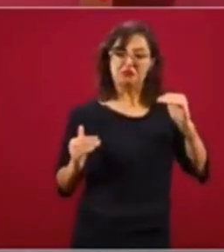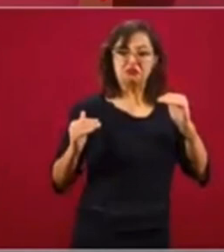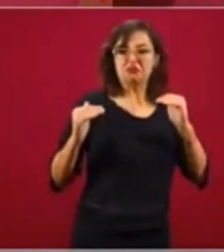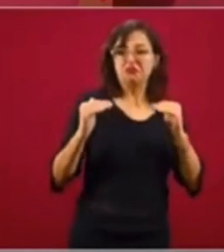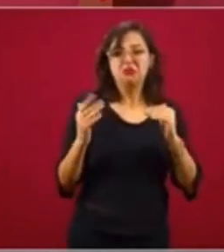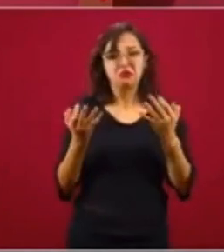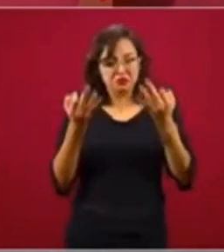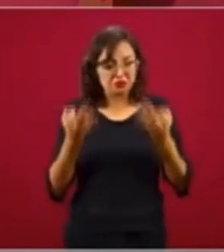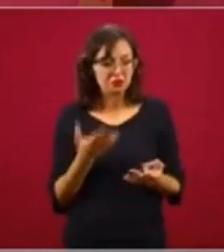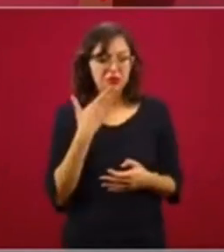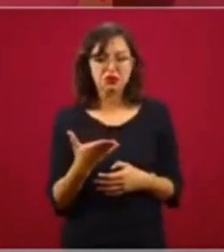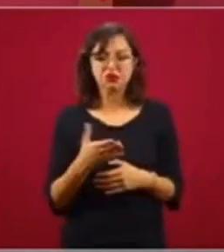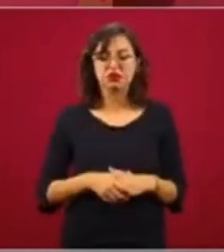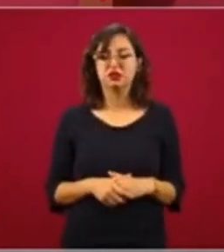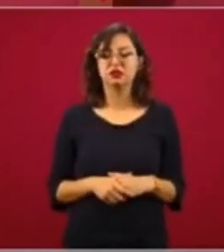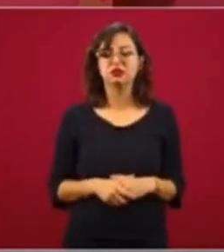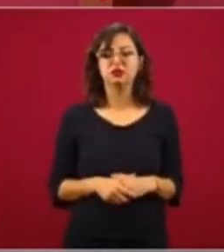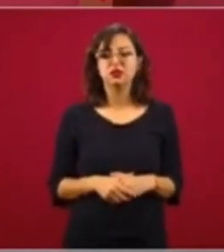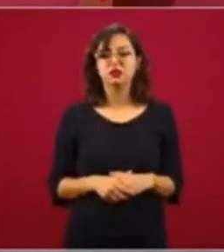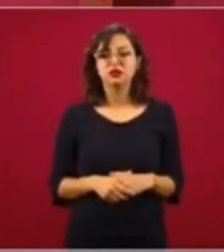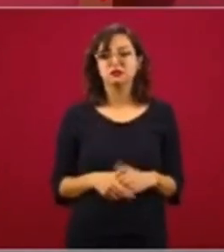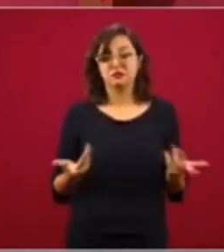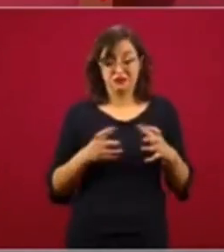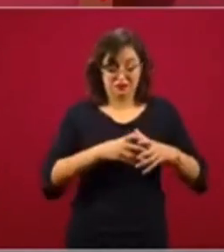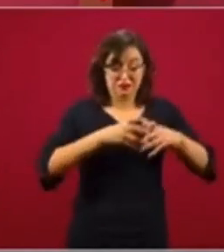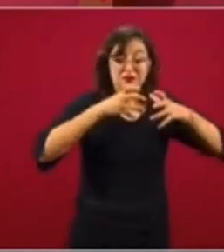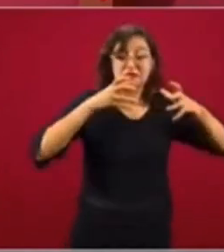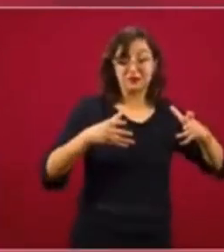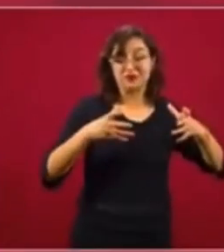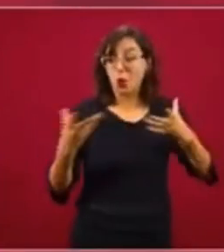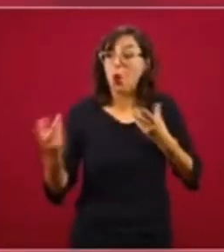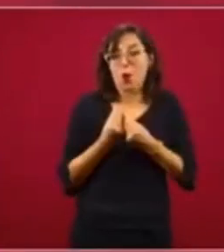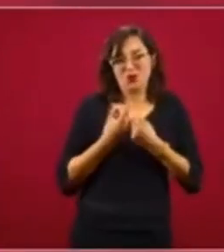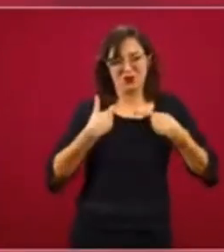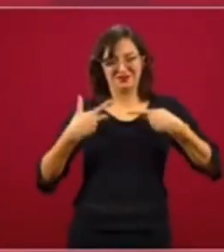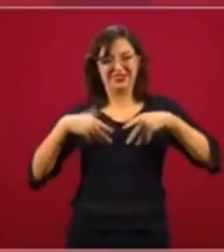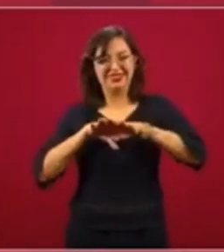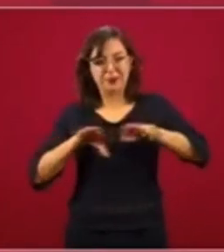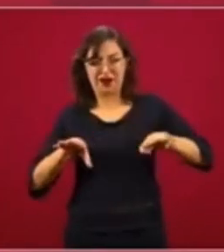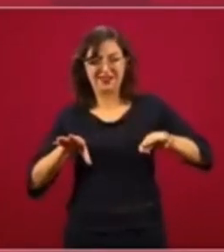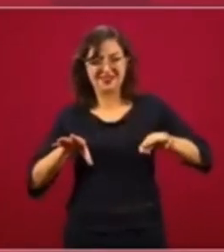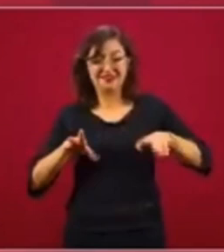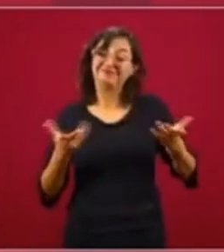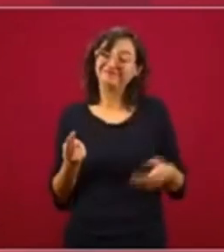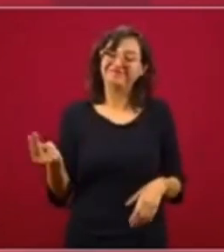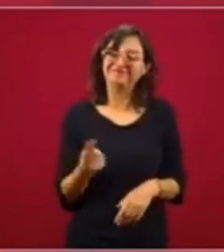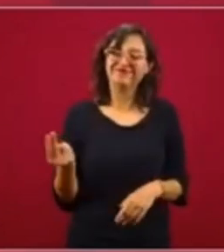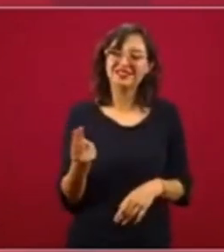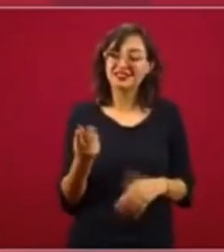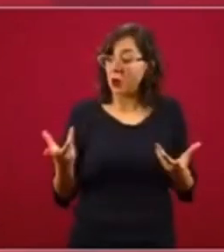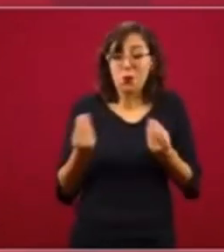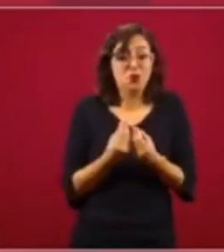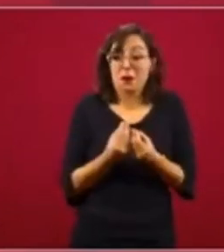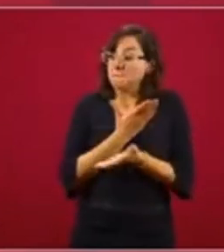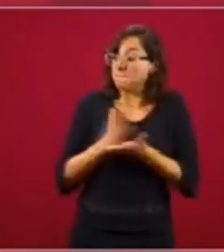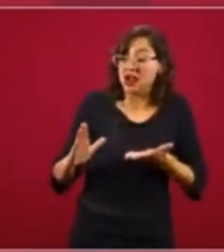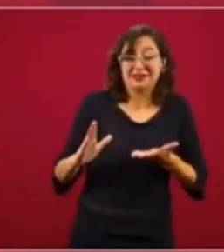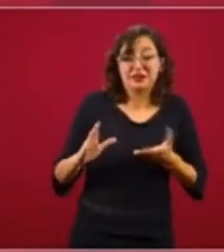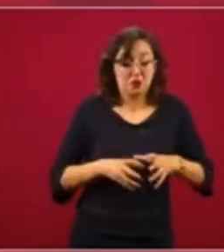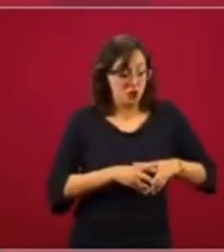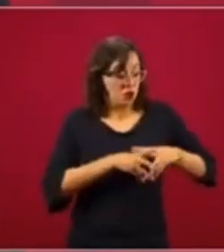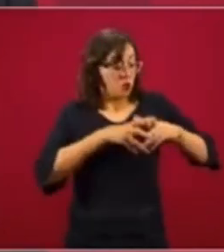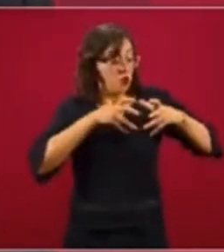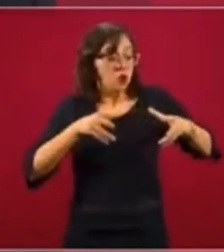No es crecer por crecer. Por eso hay que añadirle a crecimiento democracia en la fórmula. Porque si se crece